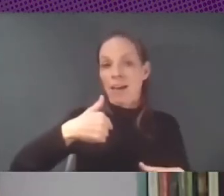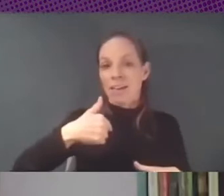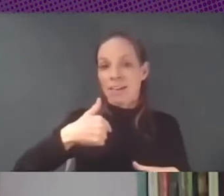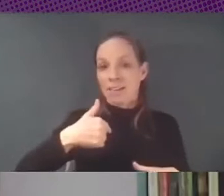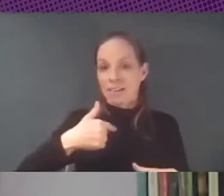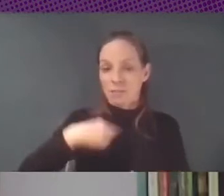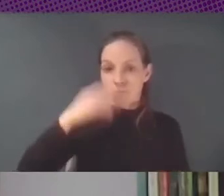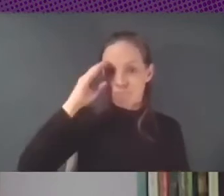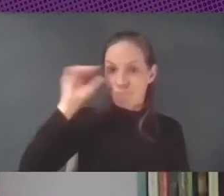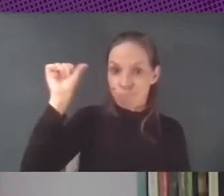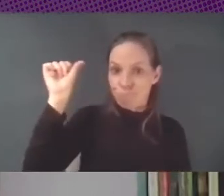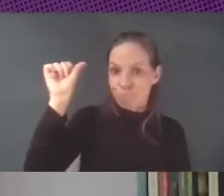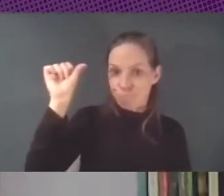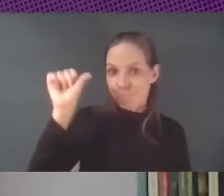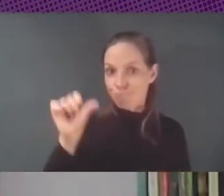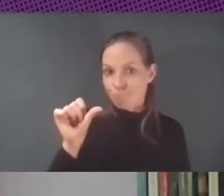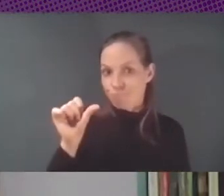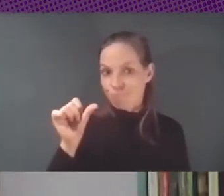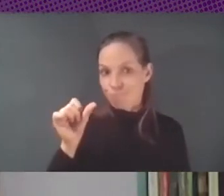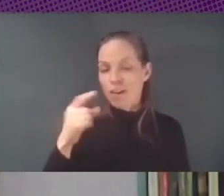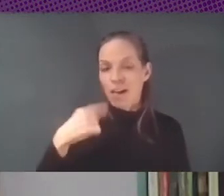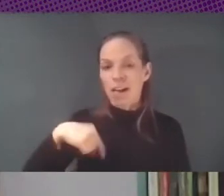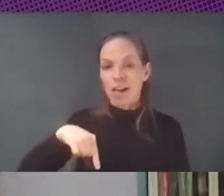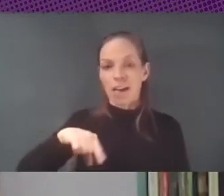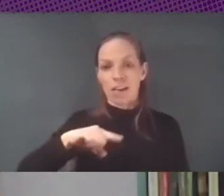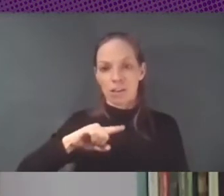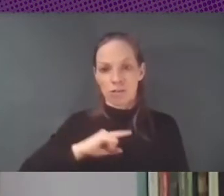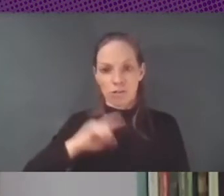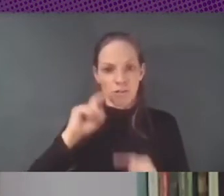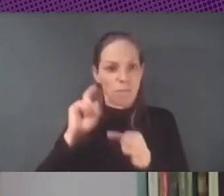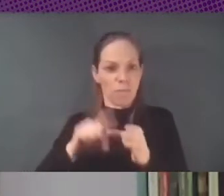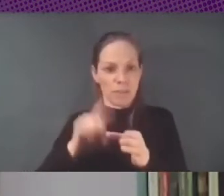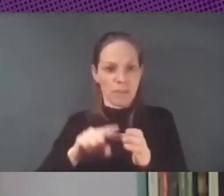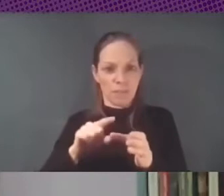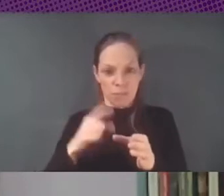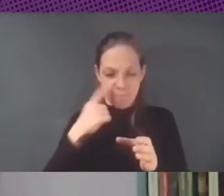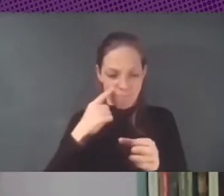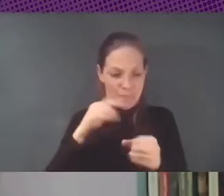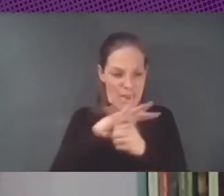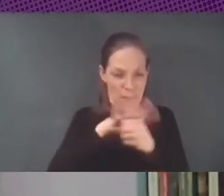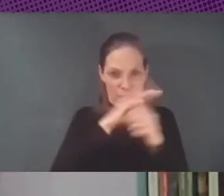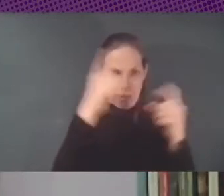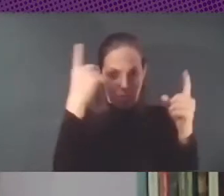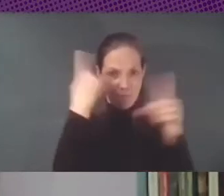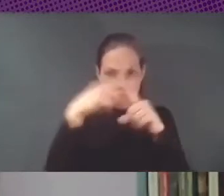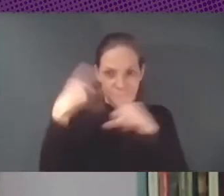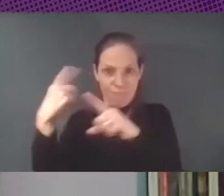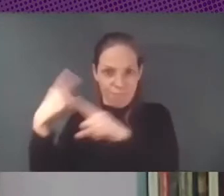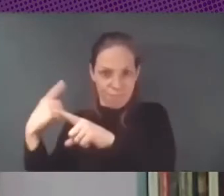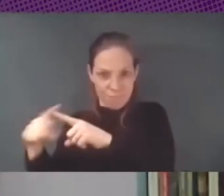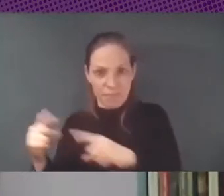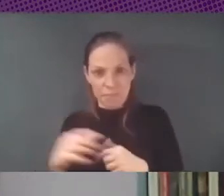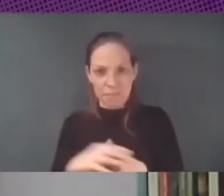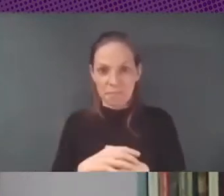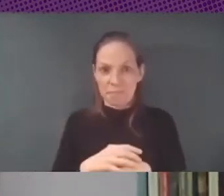sorprenderme que quienes estamos participando venimos de tan distintos lugares y distintas inserciones